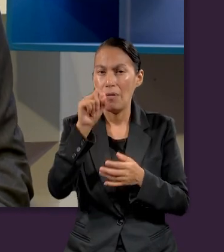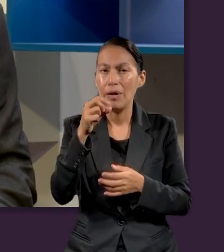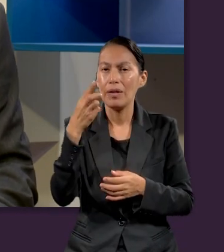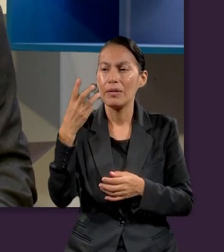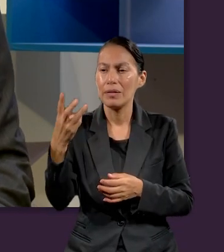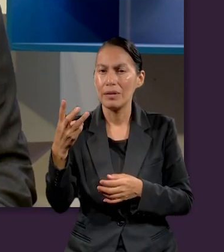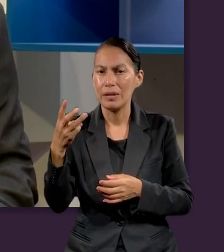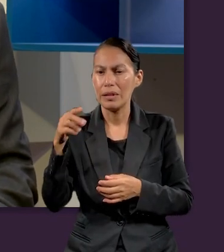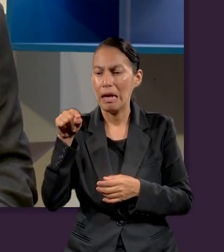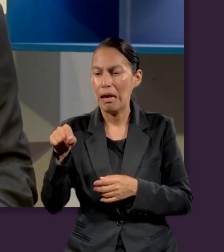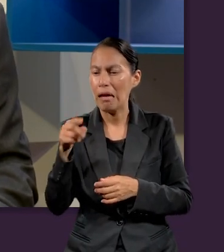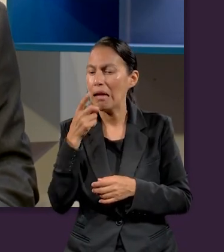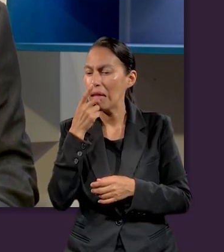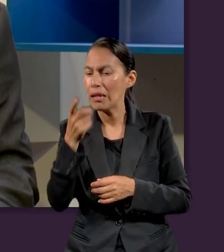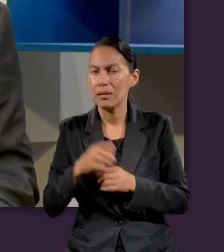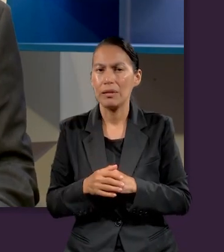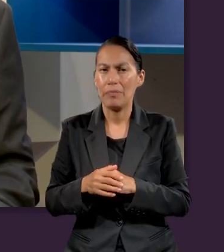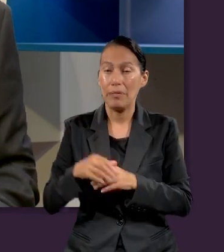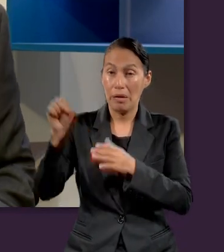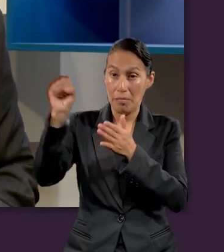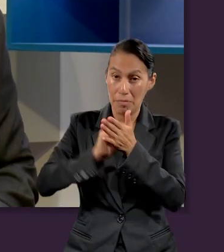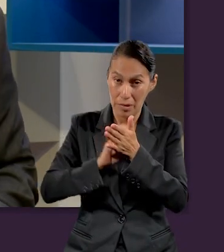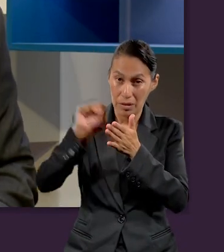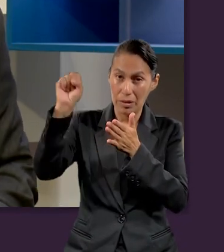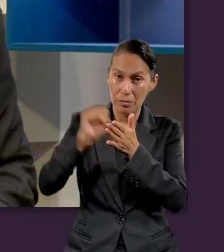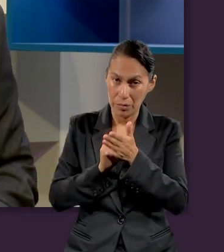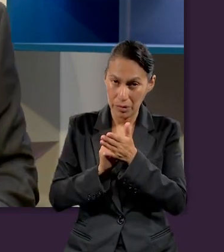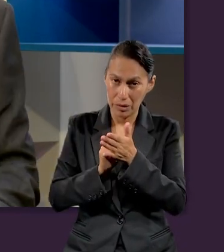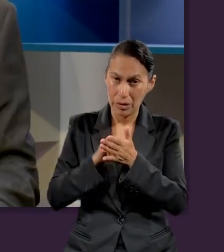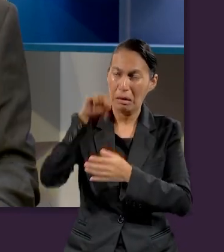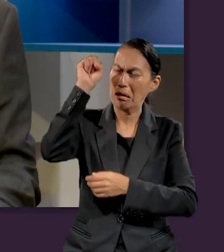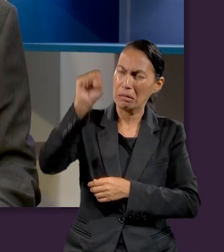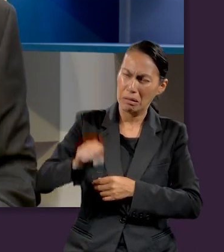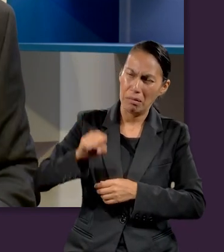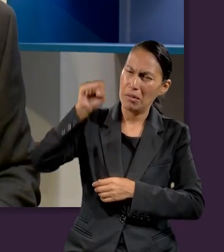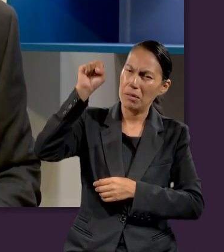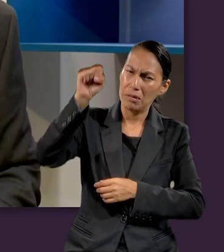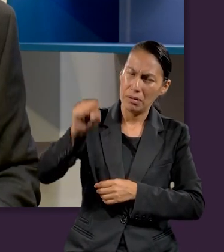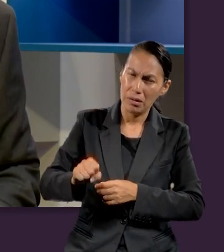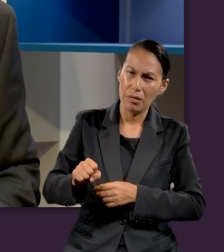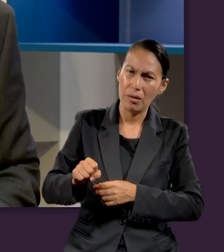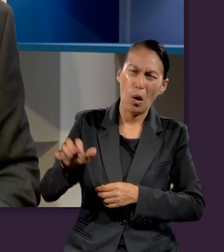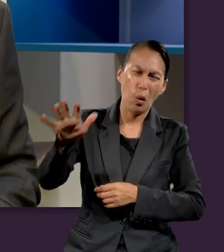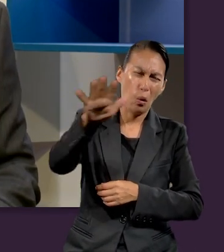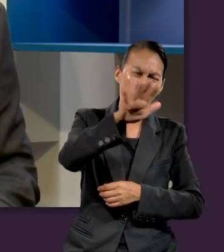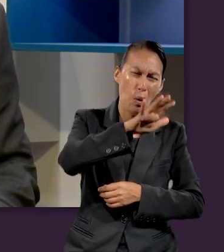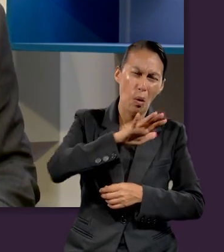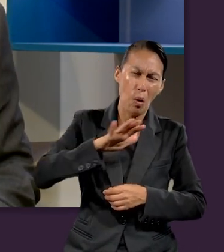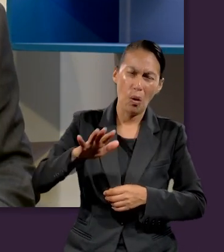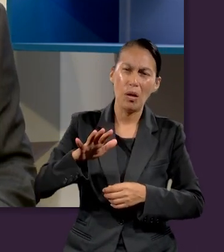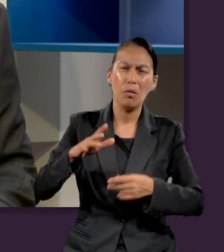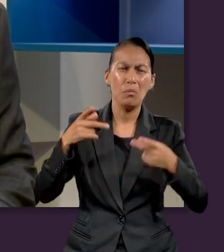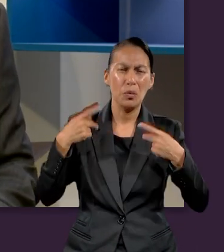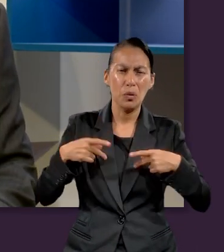23. Él dice, será que de mes en mes y de sábado en sábado vendrá toda carne